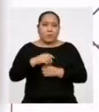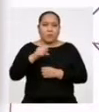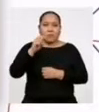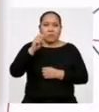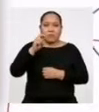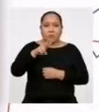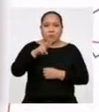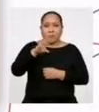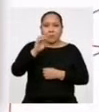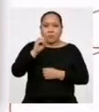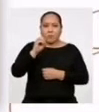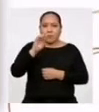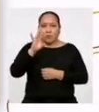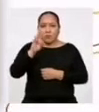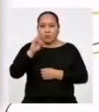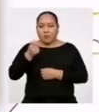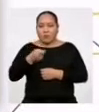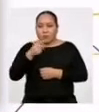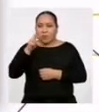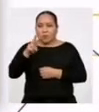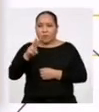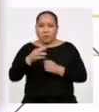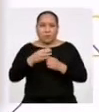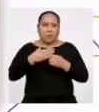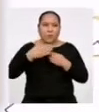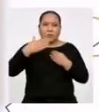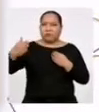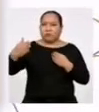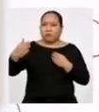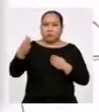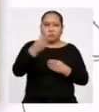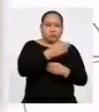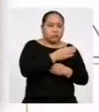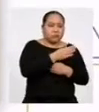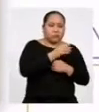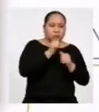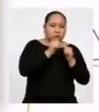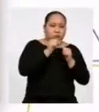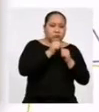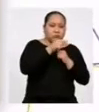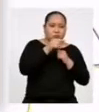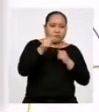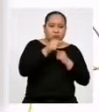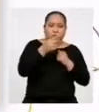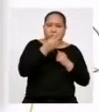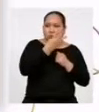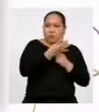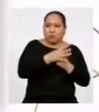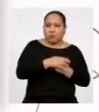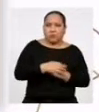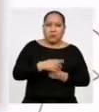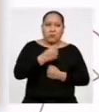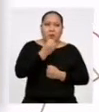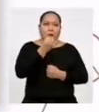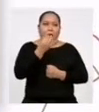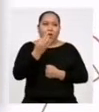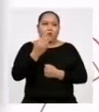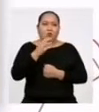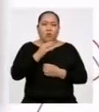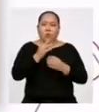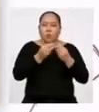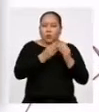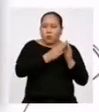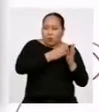207,2 Muy alejado de los primeros 4 datos Es por ello que cuando algunos son muy